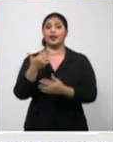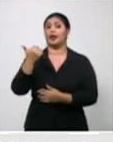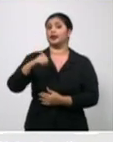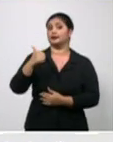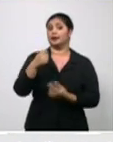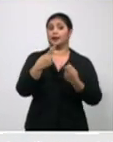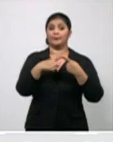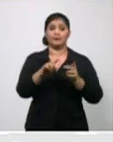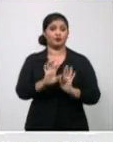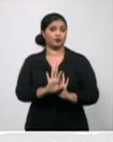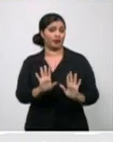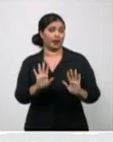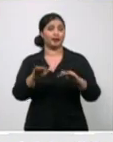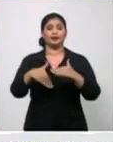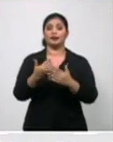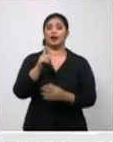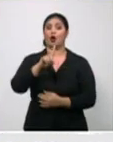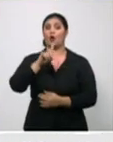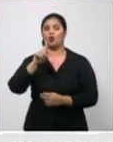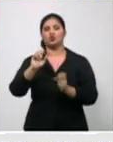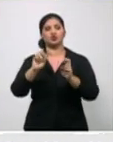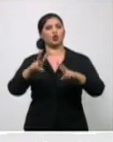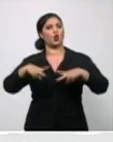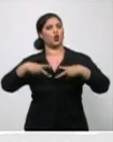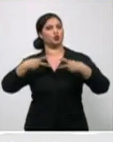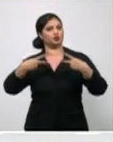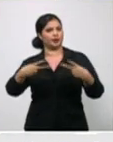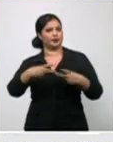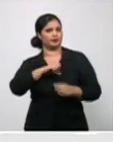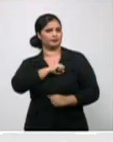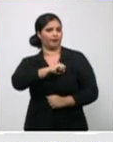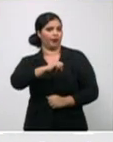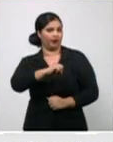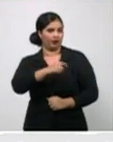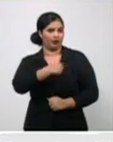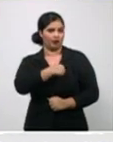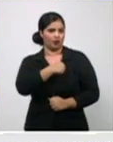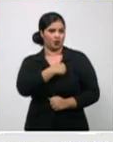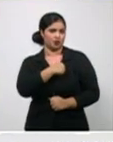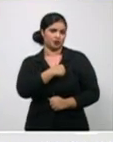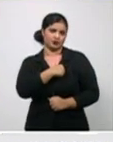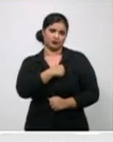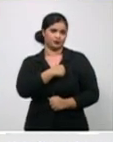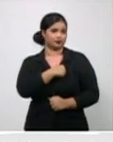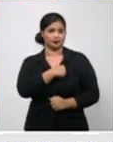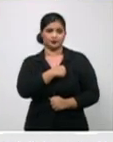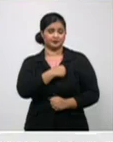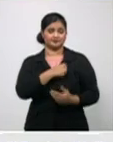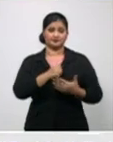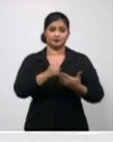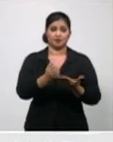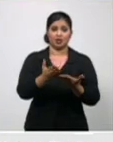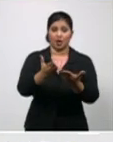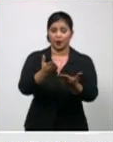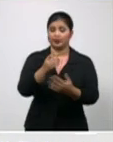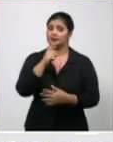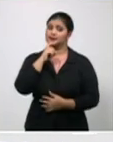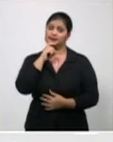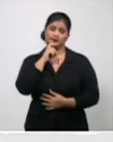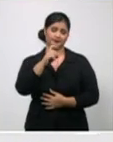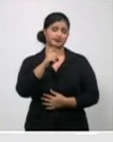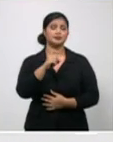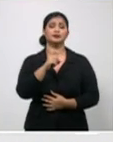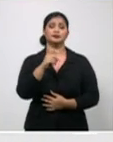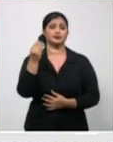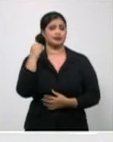11 se repite la parada cardíaca en asistoria, que no fue posible su recuperación a pesar de las maniobras que